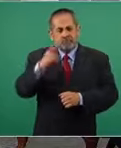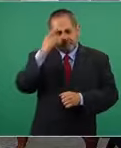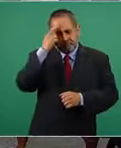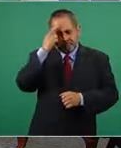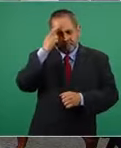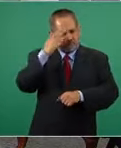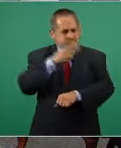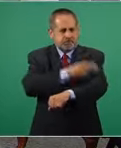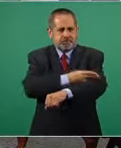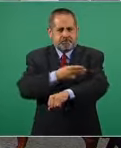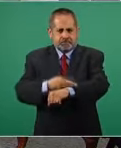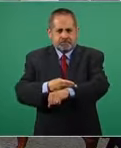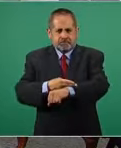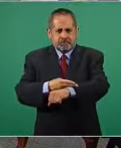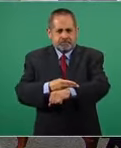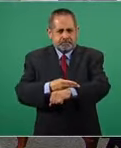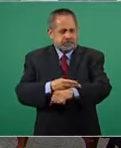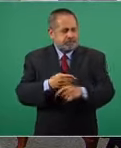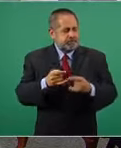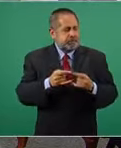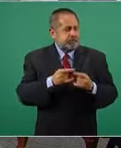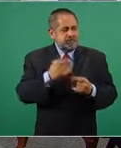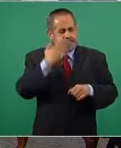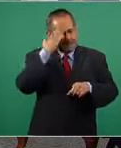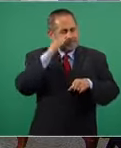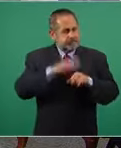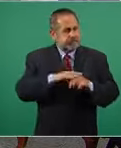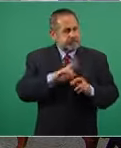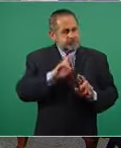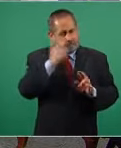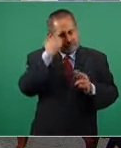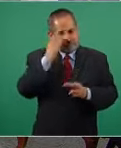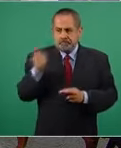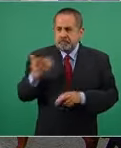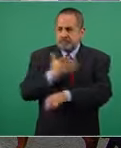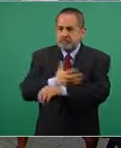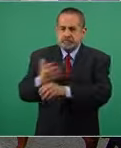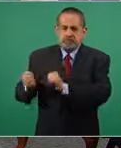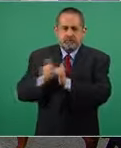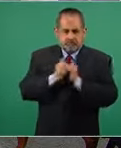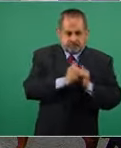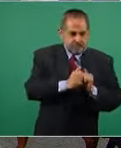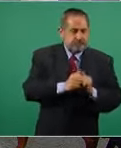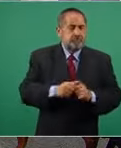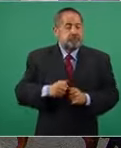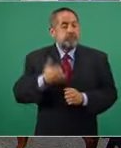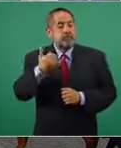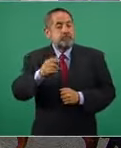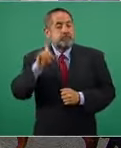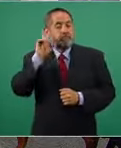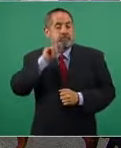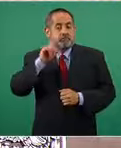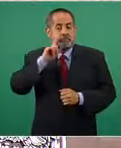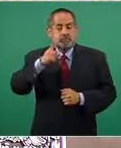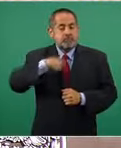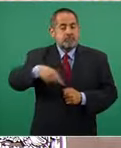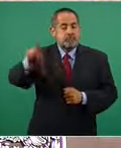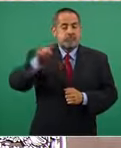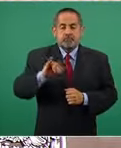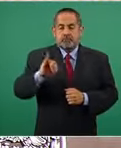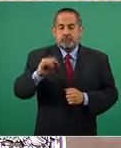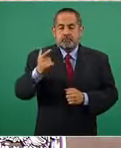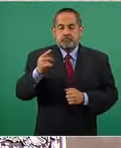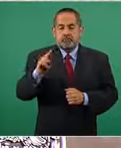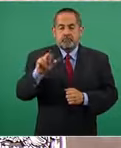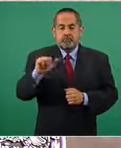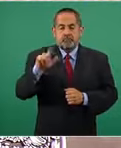Entonces, nos va a acompañar también. Y mañana vamos a Iguala, porque vamos a conmemorar